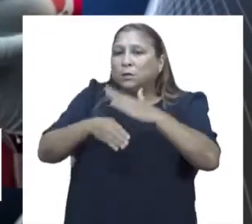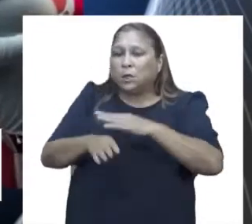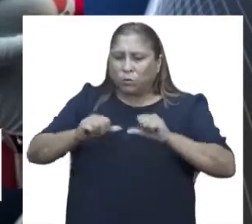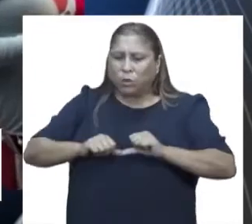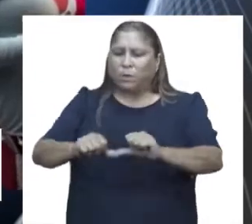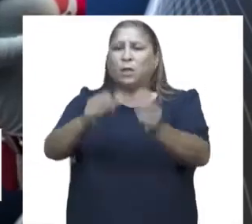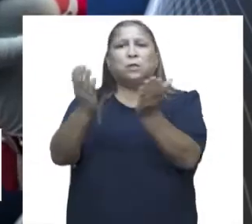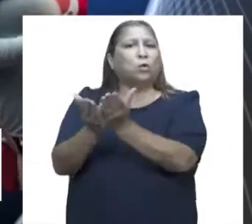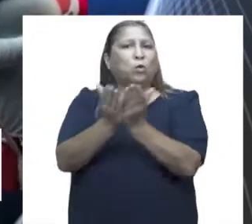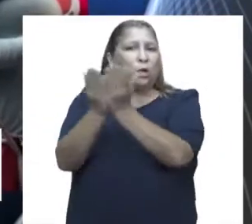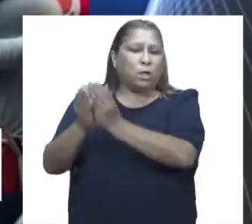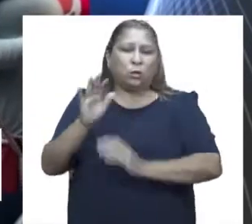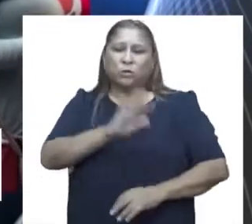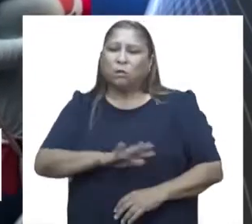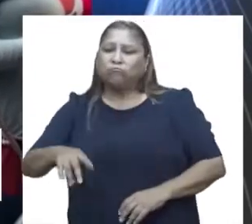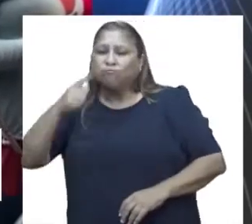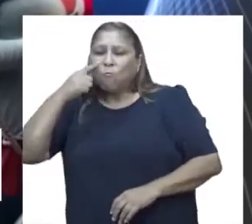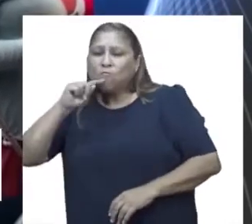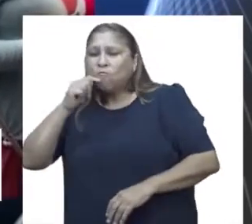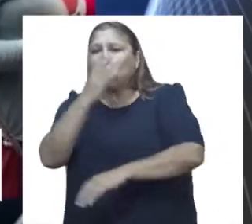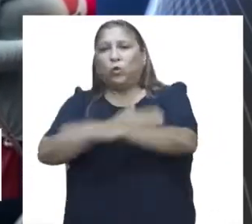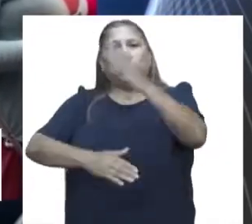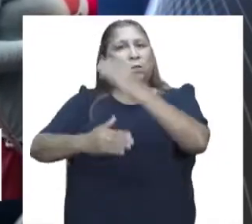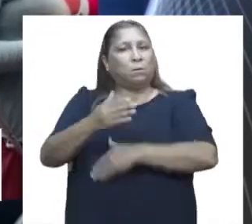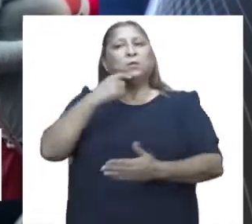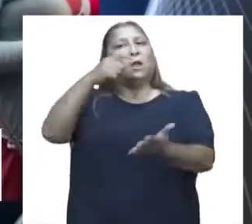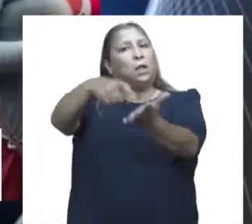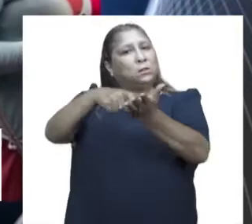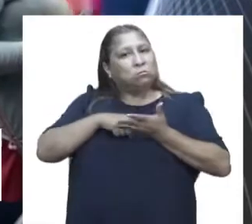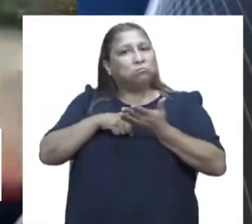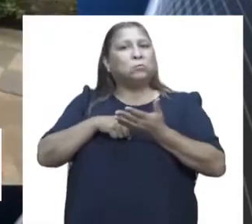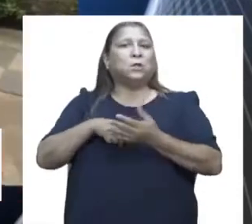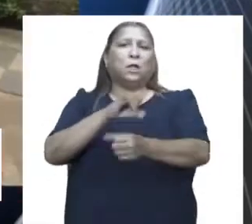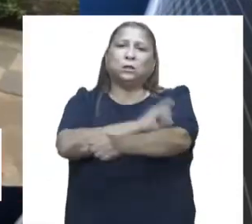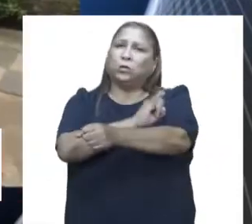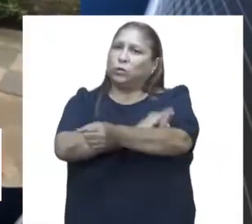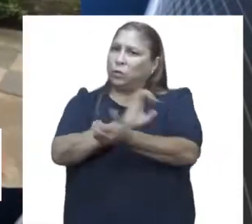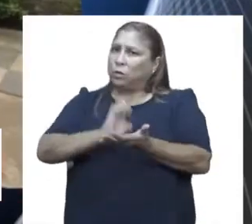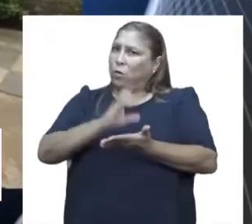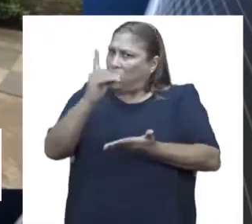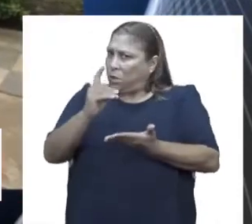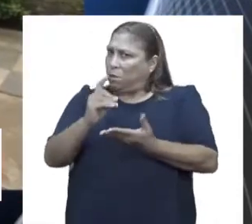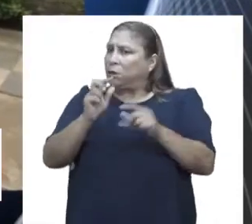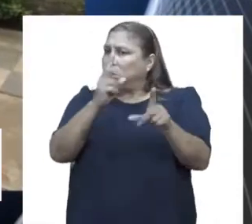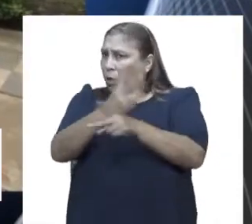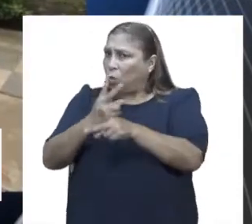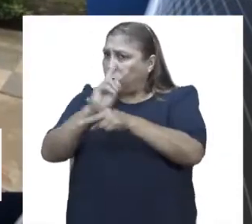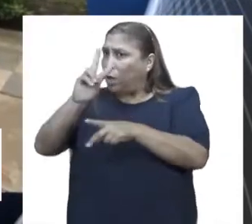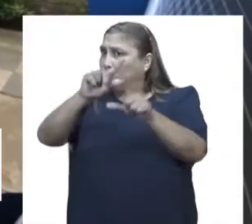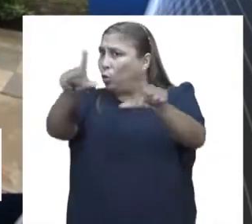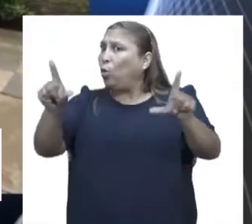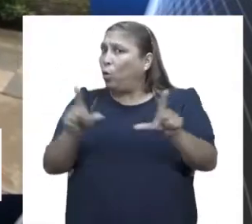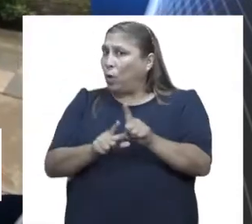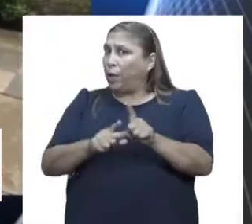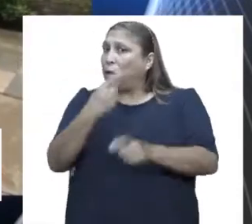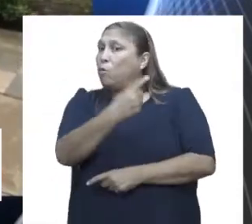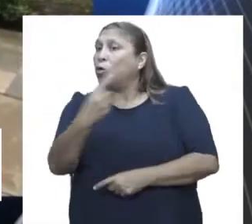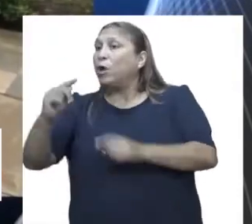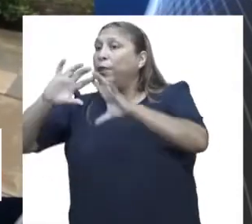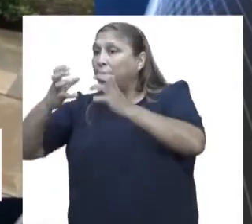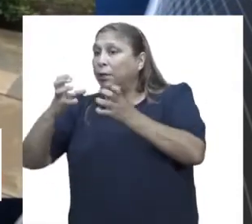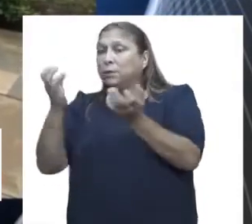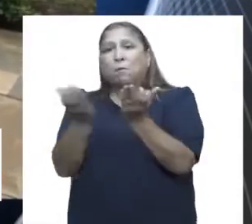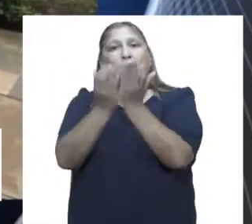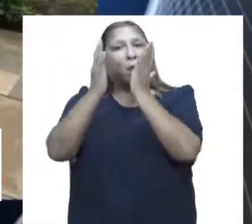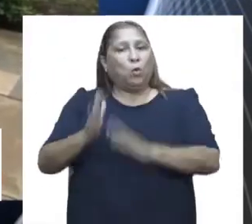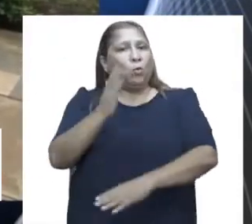escuelas de niñas y niños con discapacidad, la obligación de las instituciones educativas de reservar dos vacantes, como mínimo, por aula para estudiantes